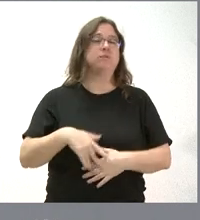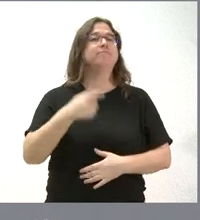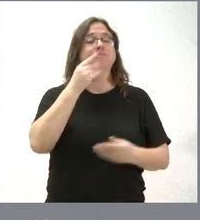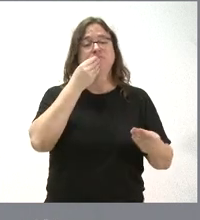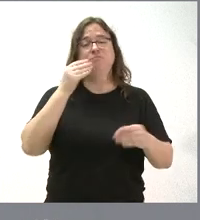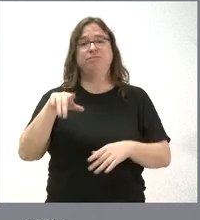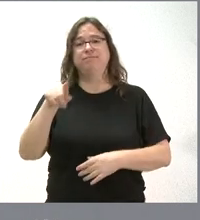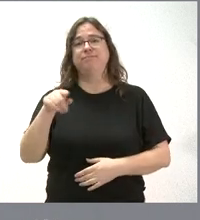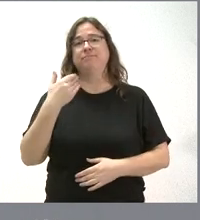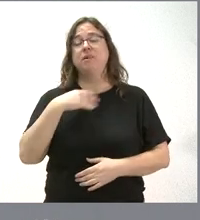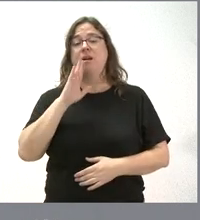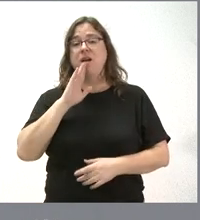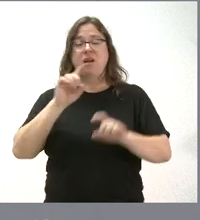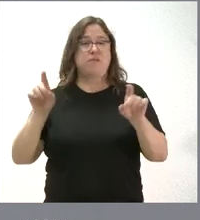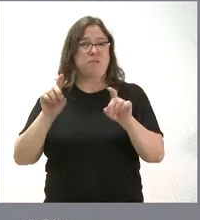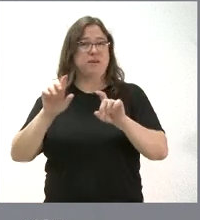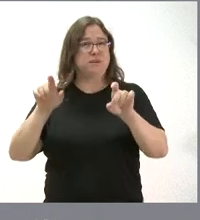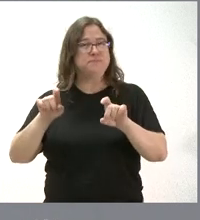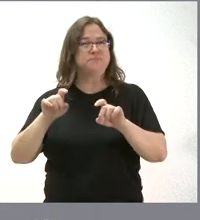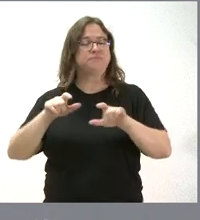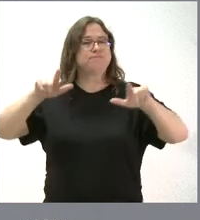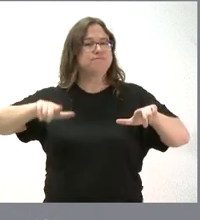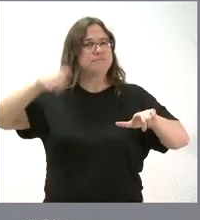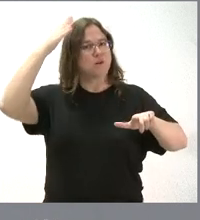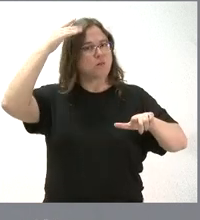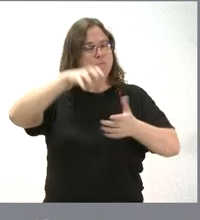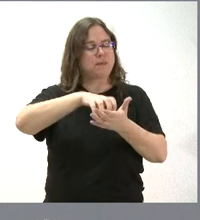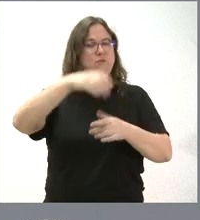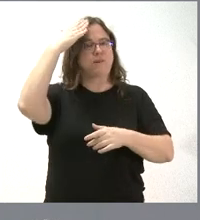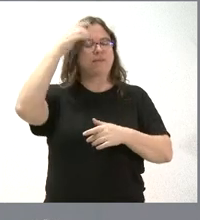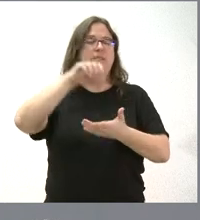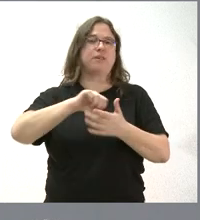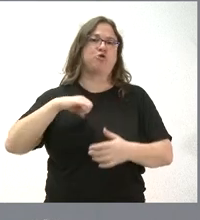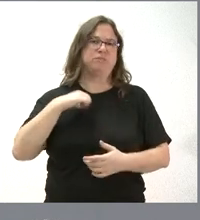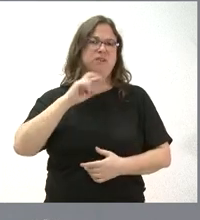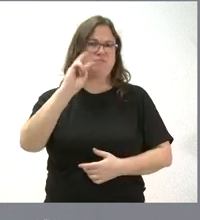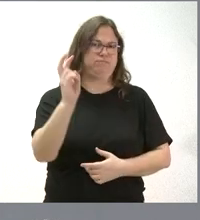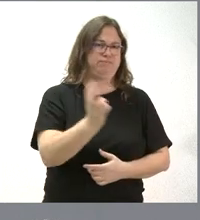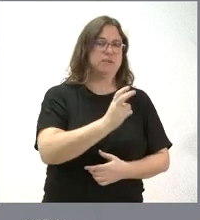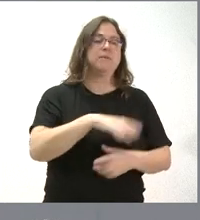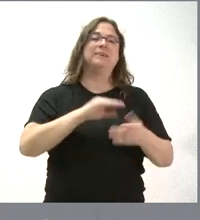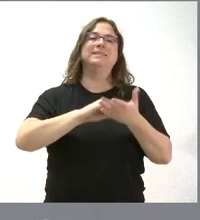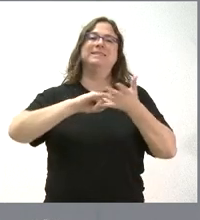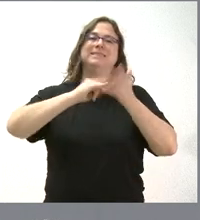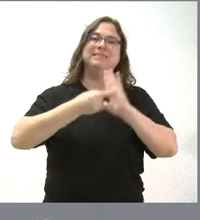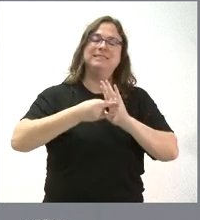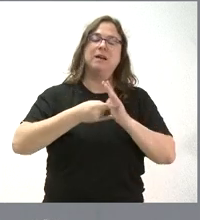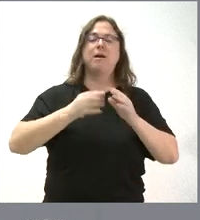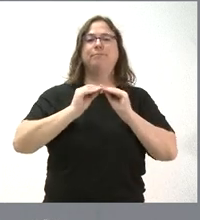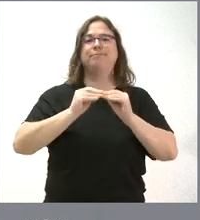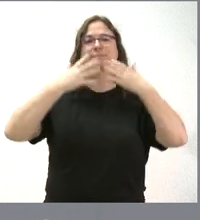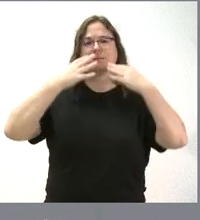sustituir los equipos informáticos en los consultorios locales y los centros de salud y hospitales e incorporar los sistemas operativos actualizados y seguros.